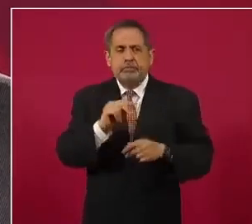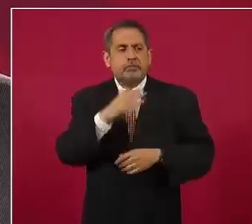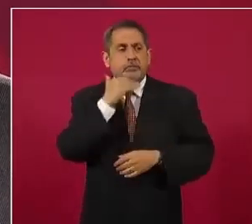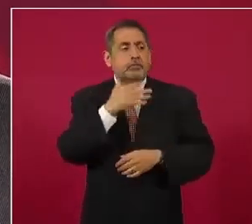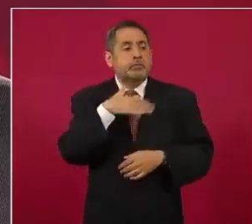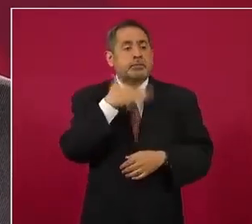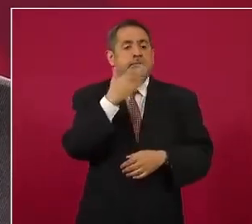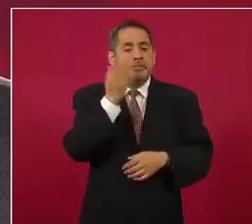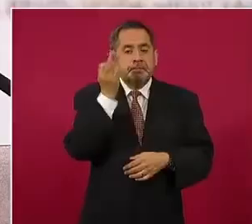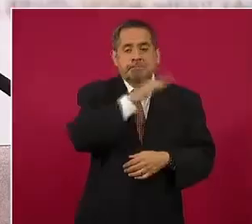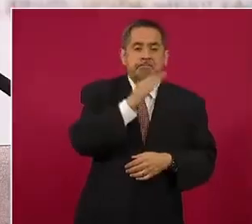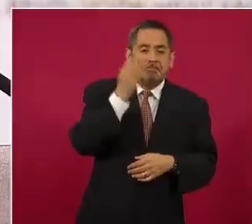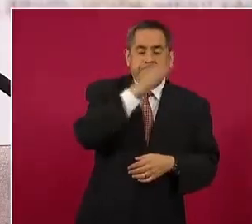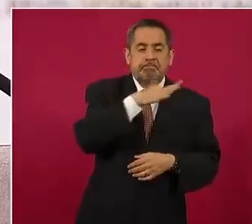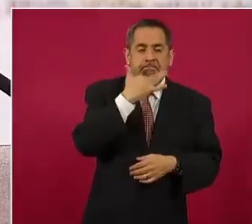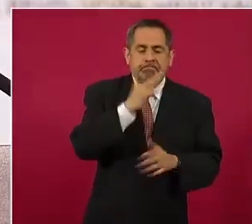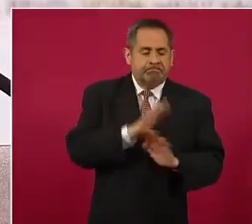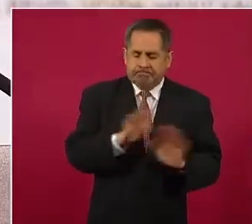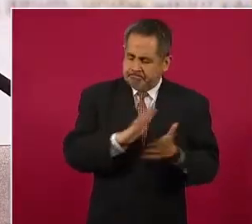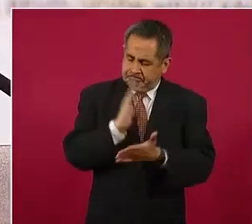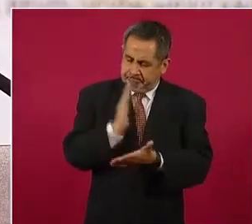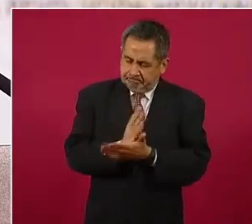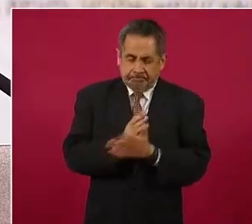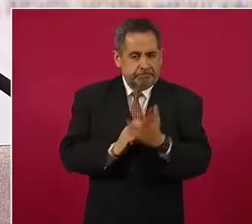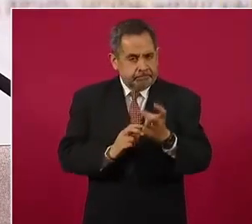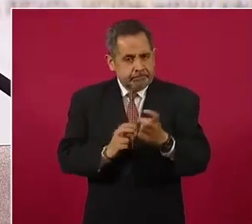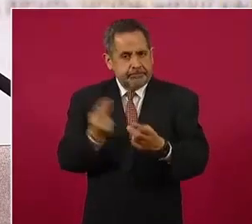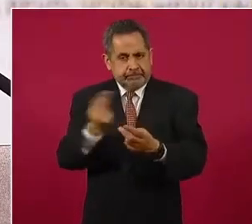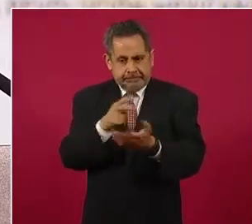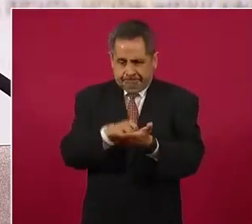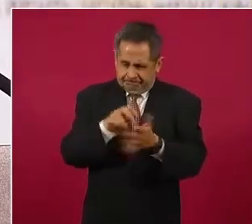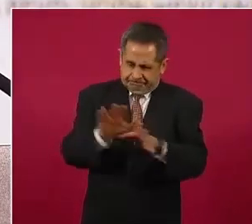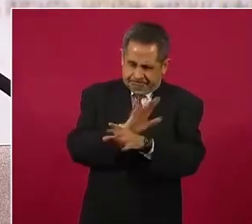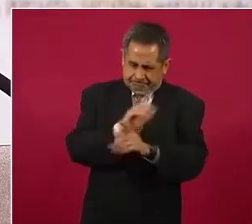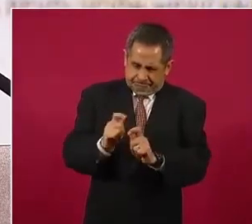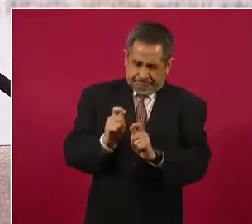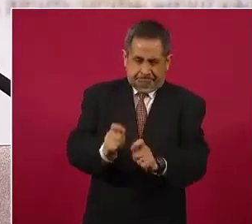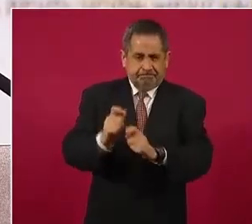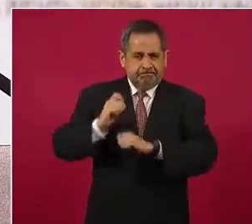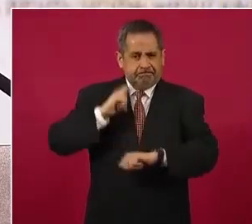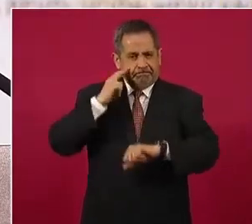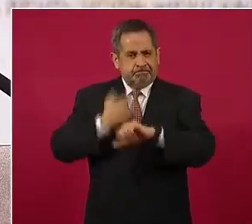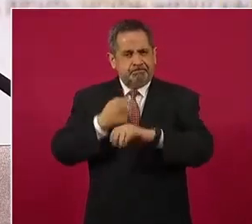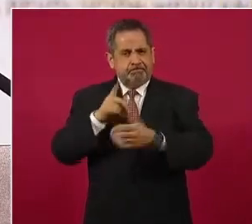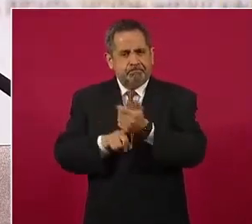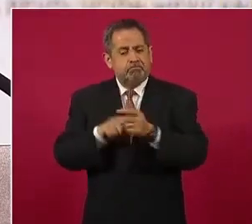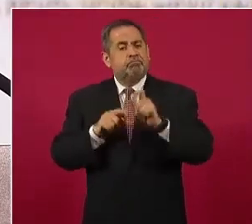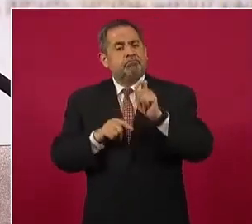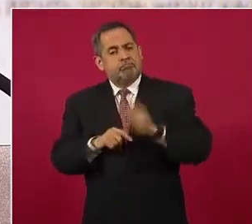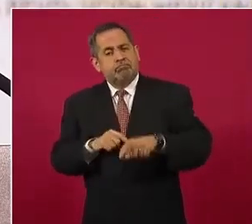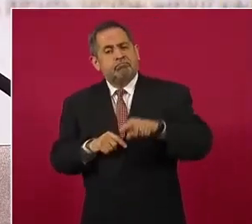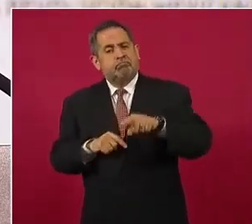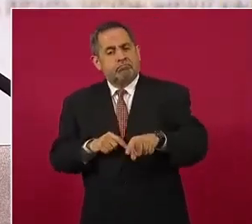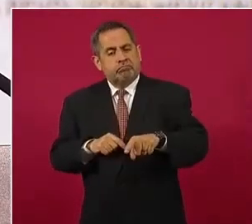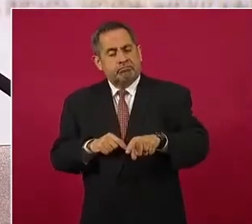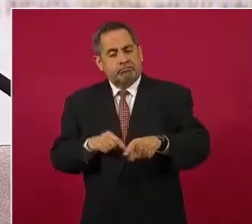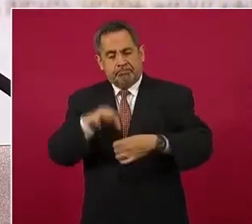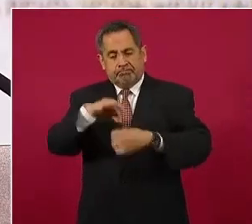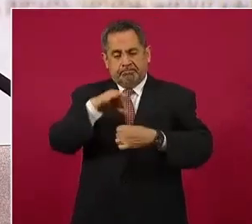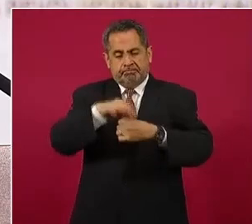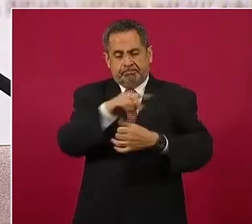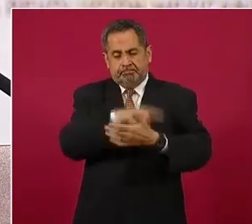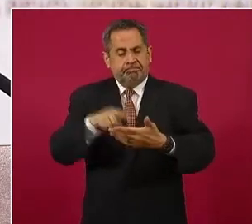electorales. Entonces, necesitamos un órgano electoral